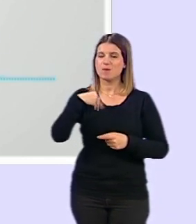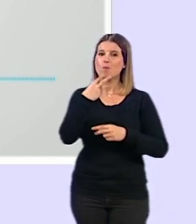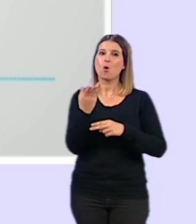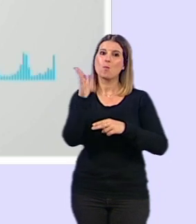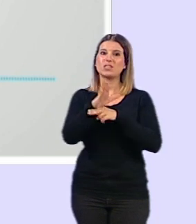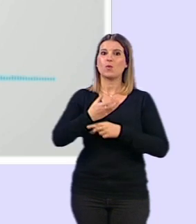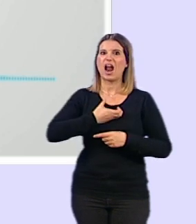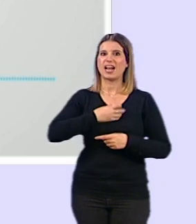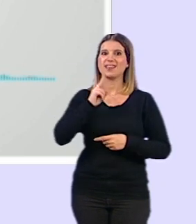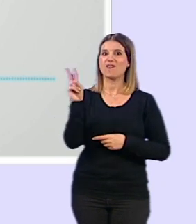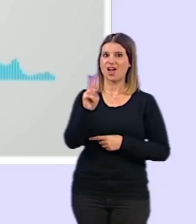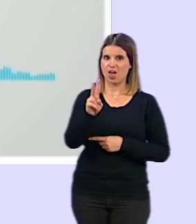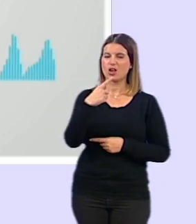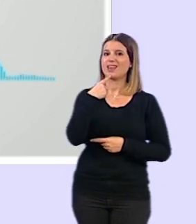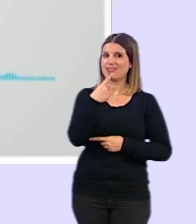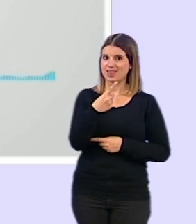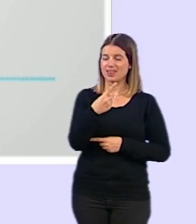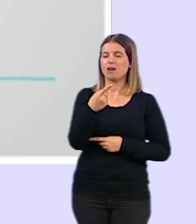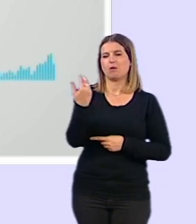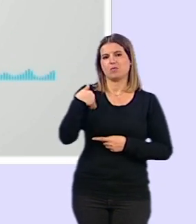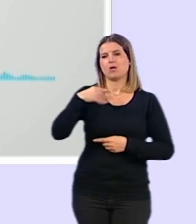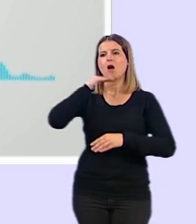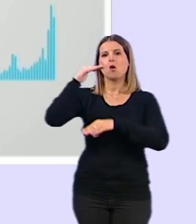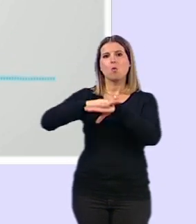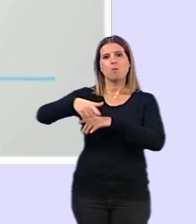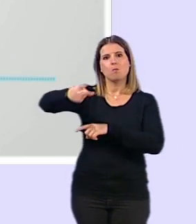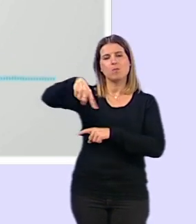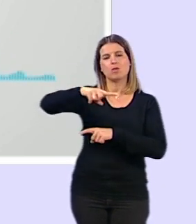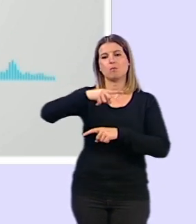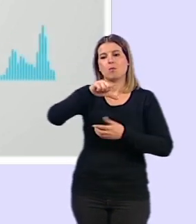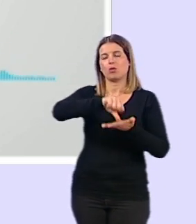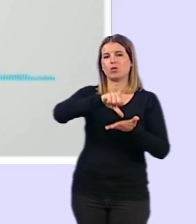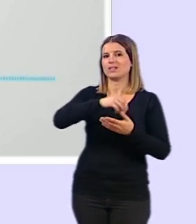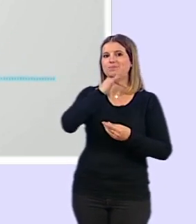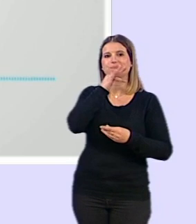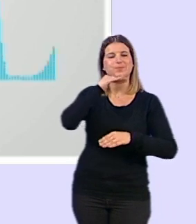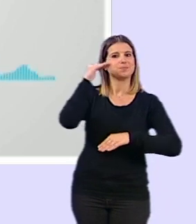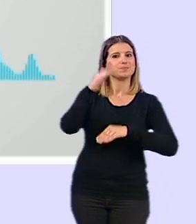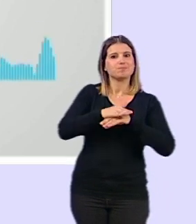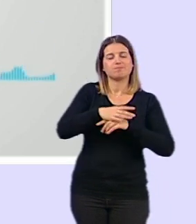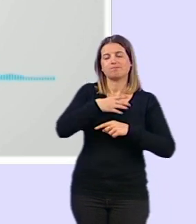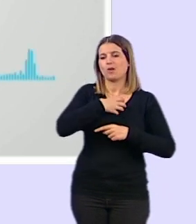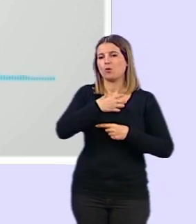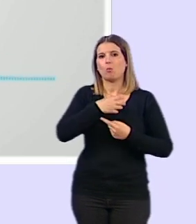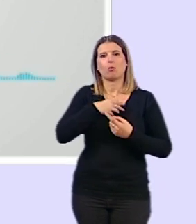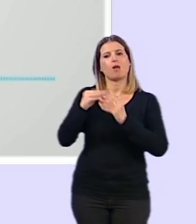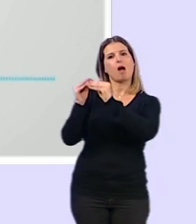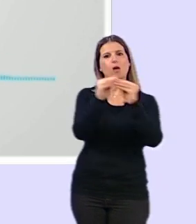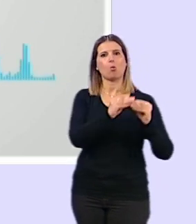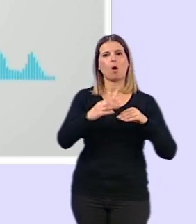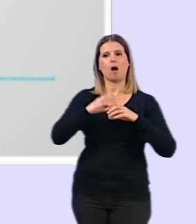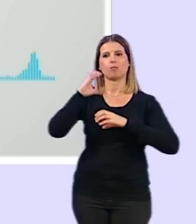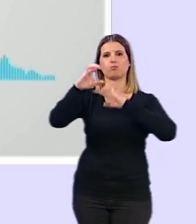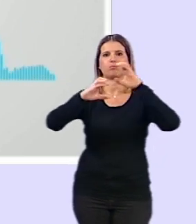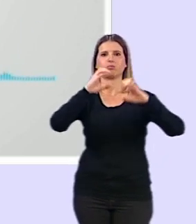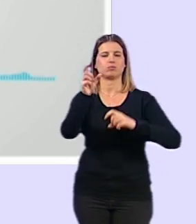alcalde de Valladolid, pero que ellos habían hecho sus deberes, que en las ciudades que no los hubieran hecho, pues que esto no podría ser café para todos y que